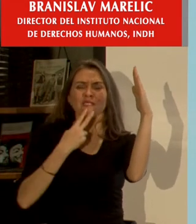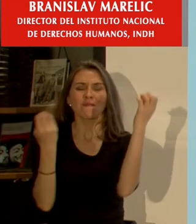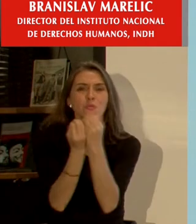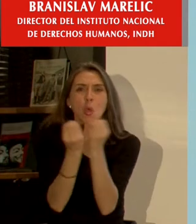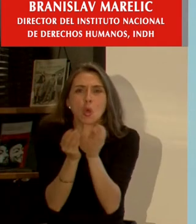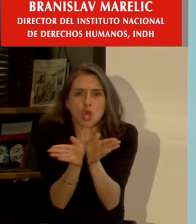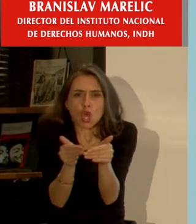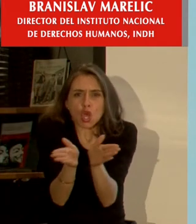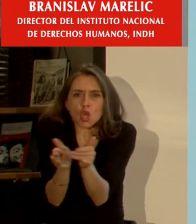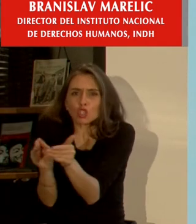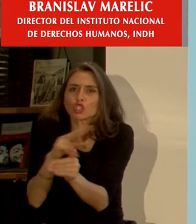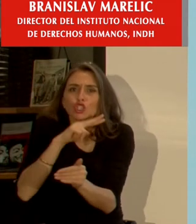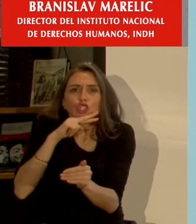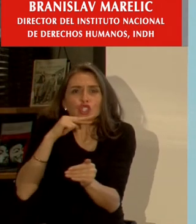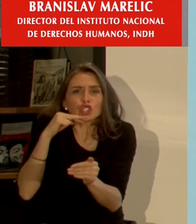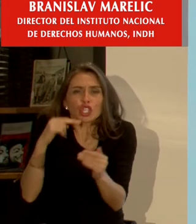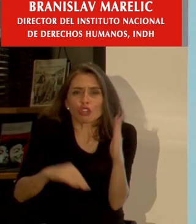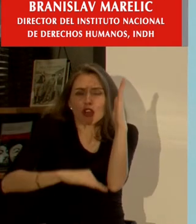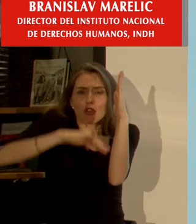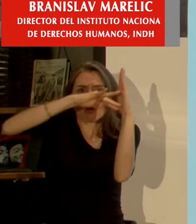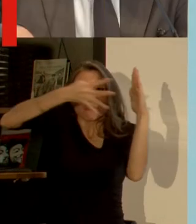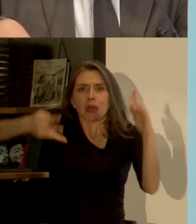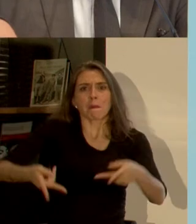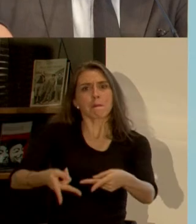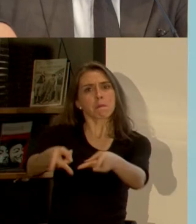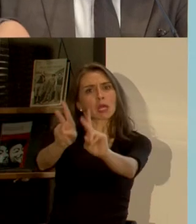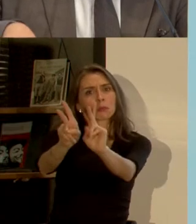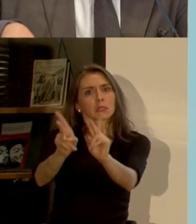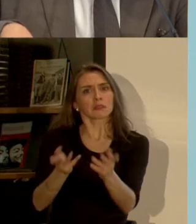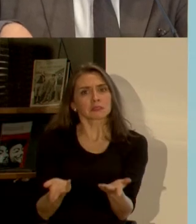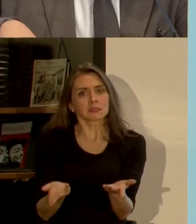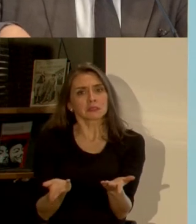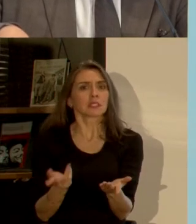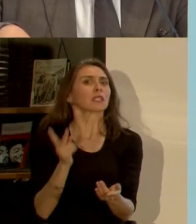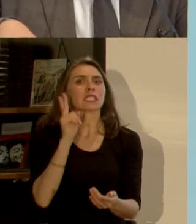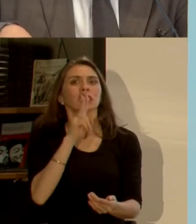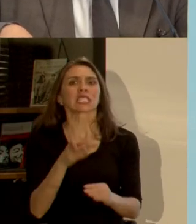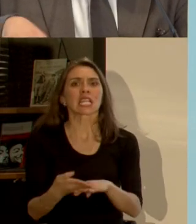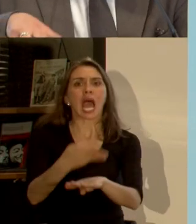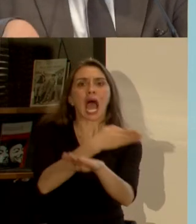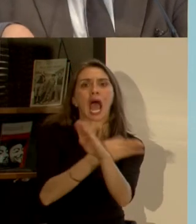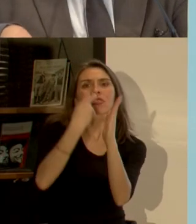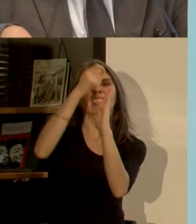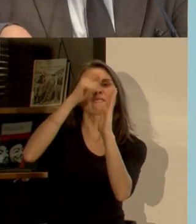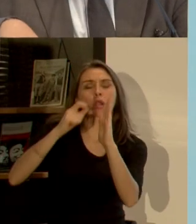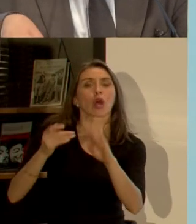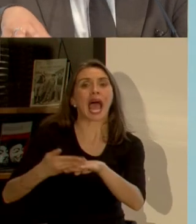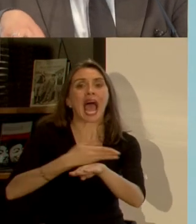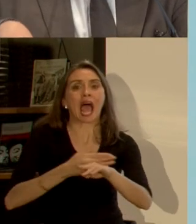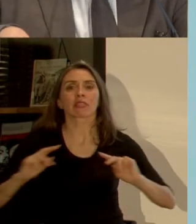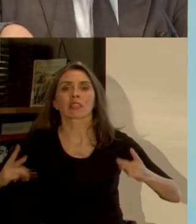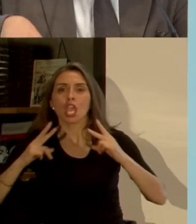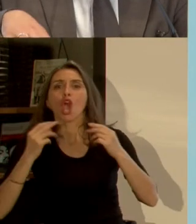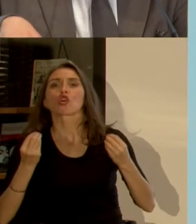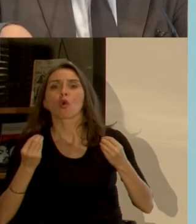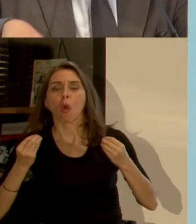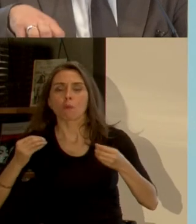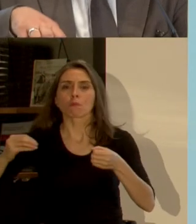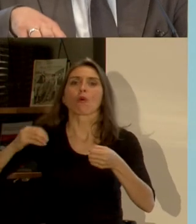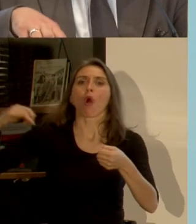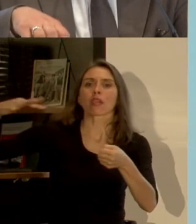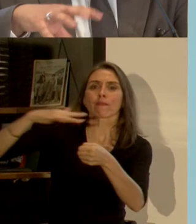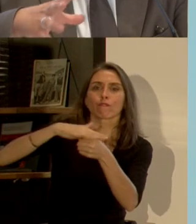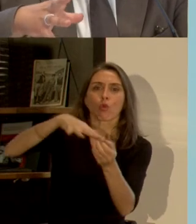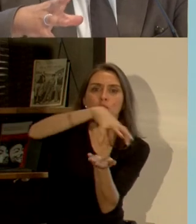de infraestructura existan sin necesariamente una evaluación de impacto no solo ambiental sino que también urbanístico